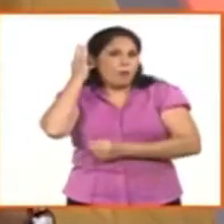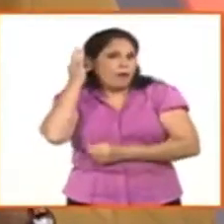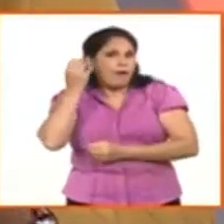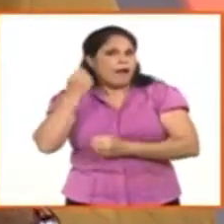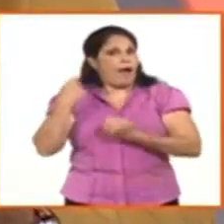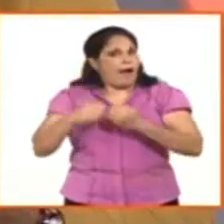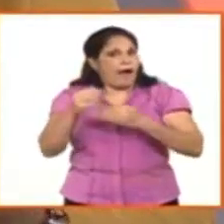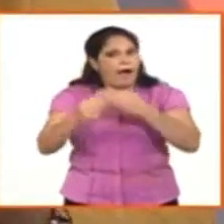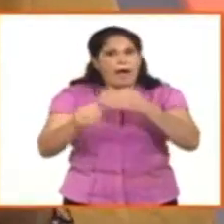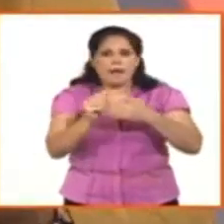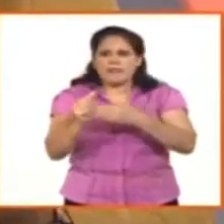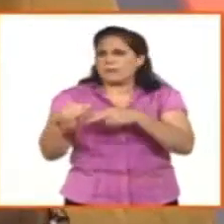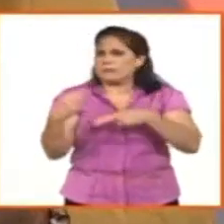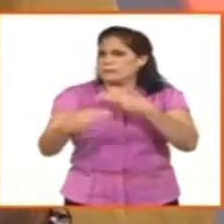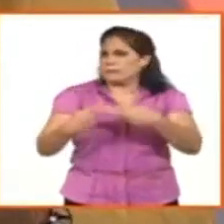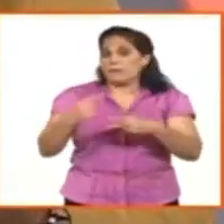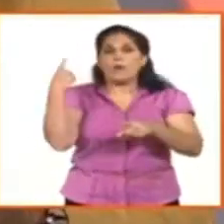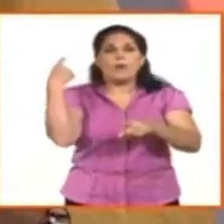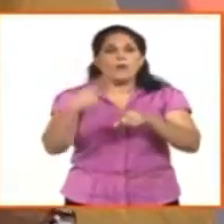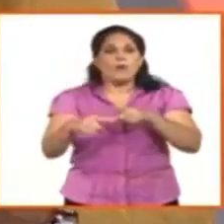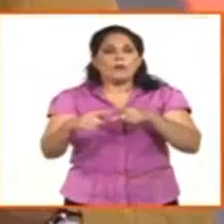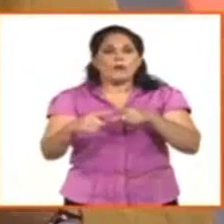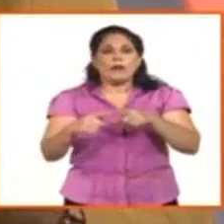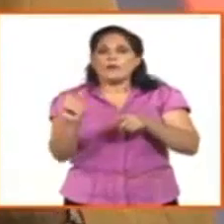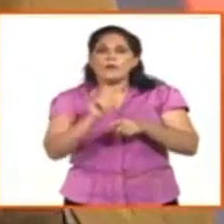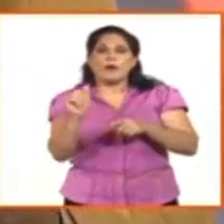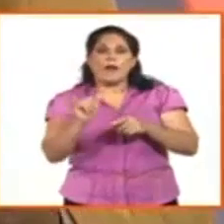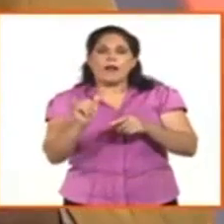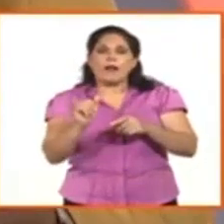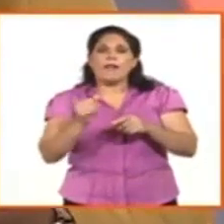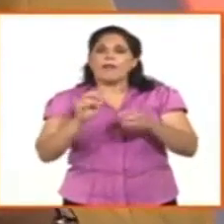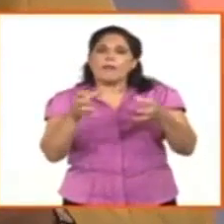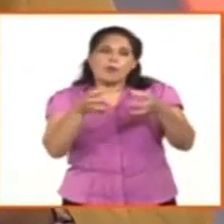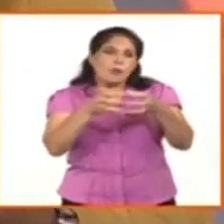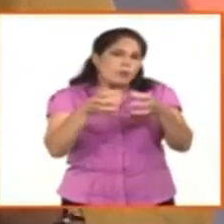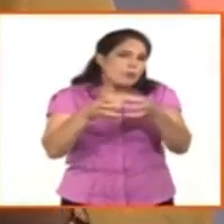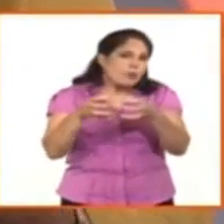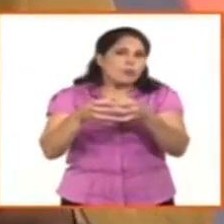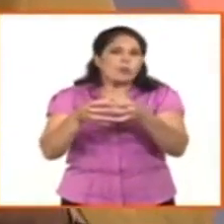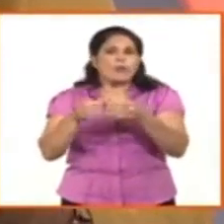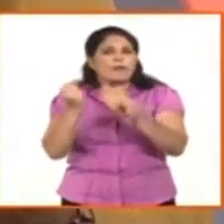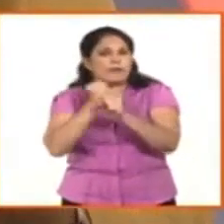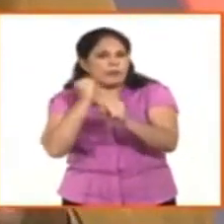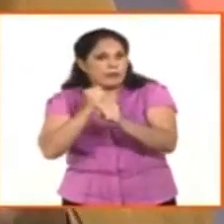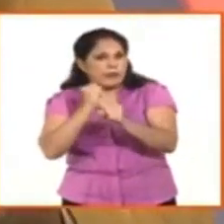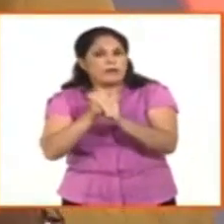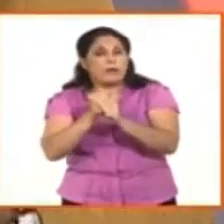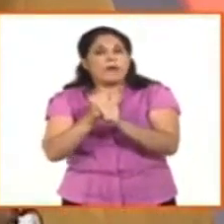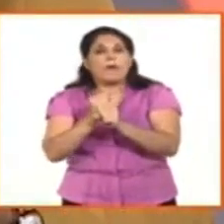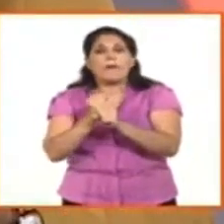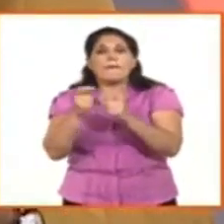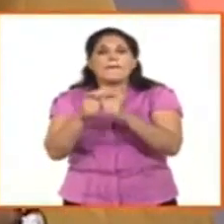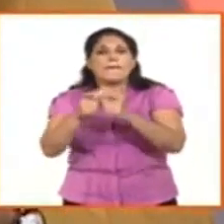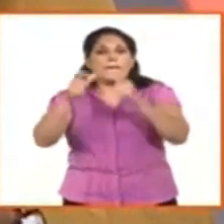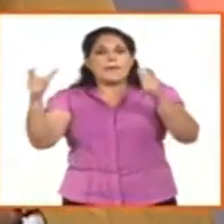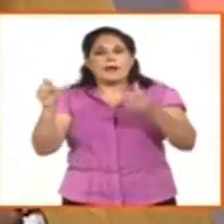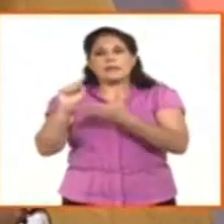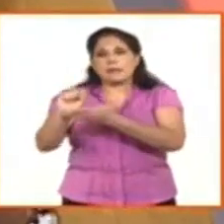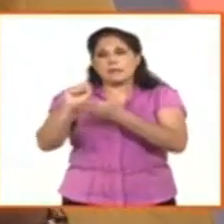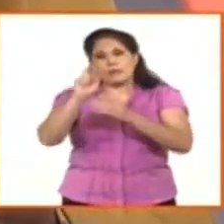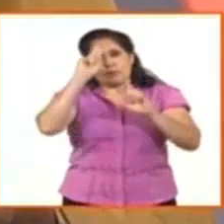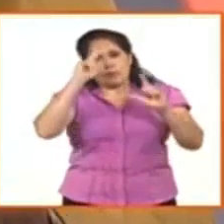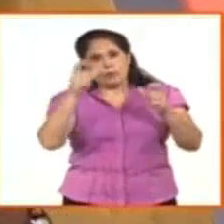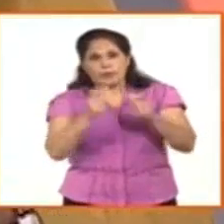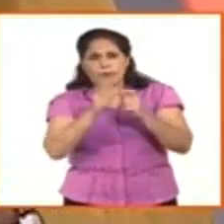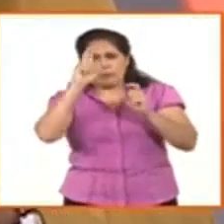sino también en el advenimiento del equipamiento para dar la posibilidad de ampliar los servicios para estas